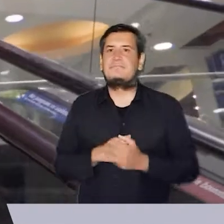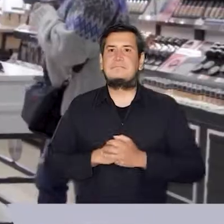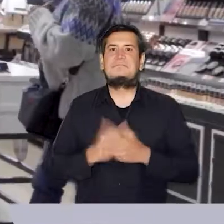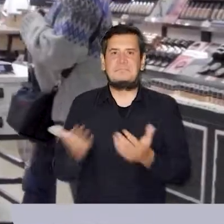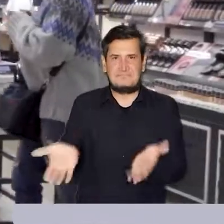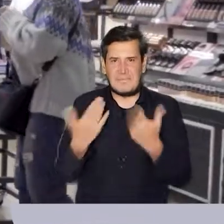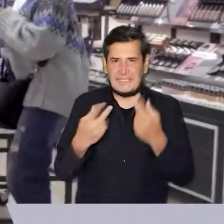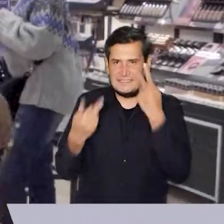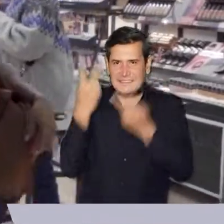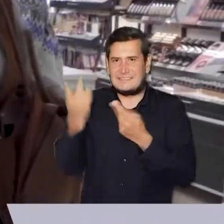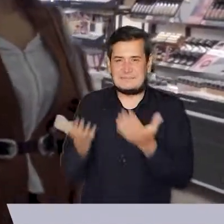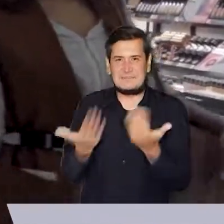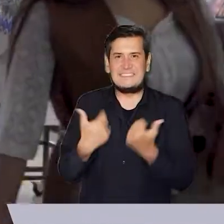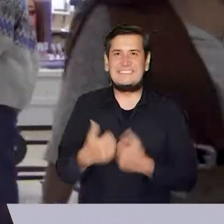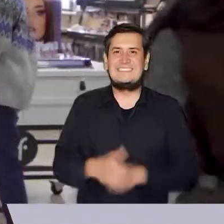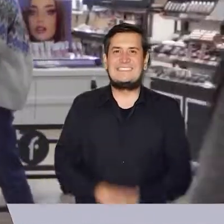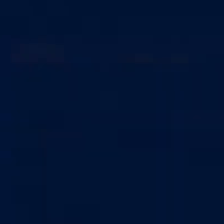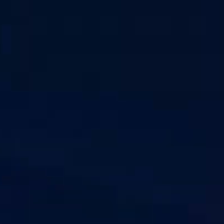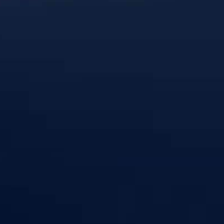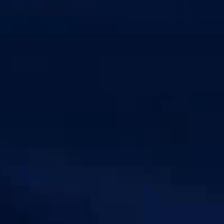visitarlos, los esperamos.